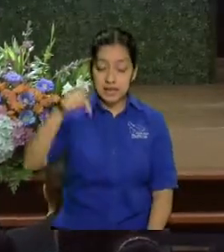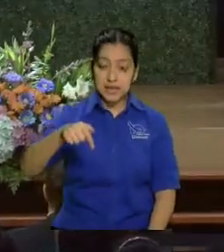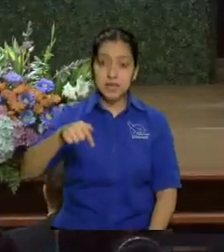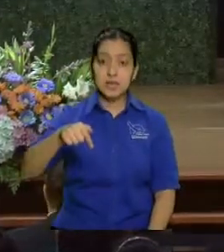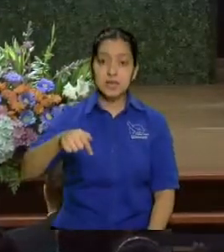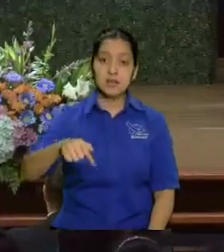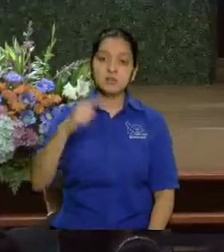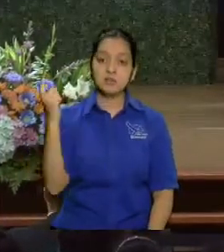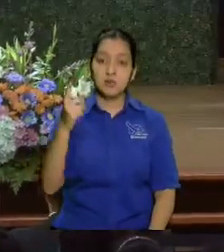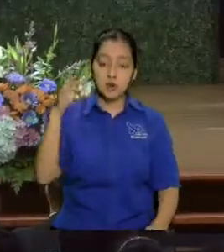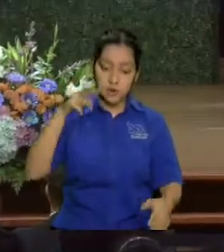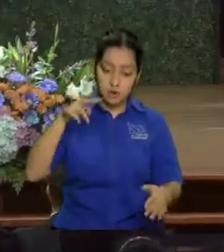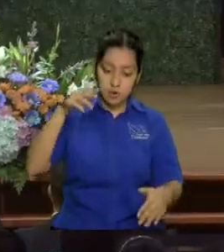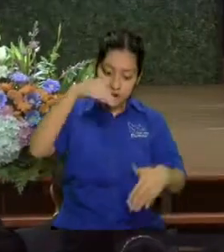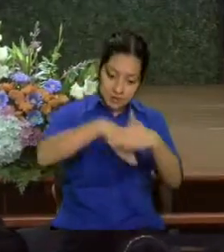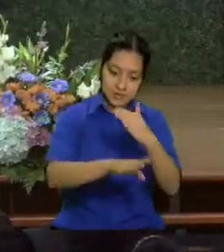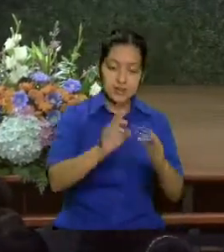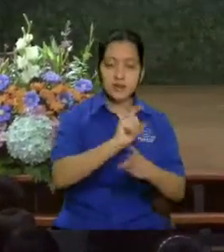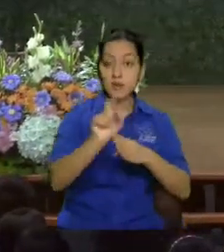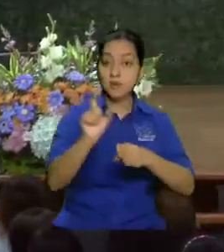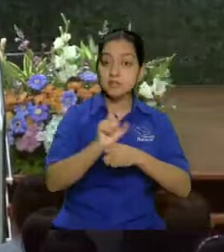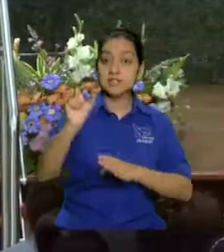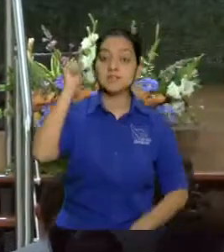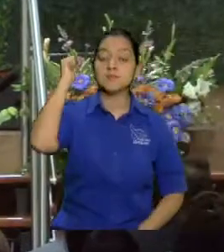buenas eso deberíamos de hacer